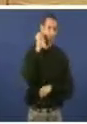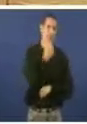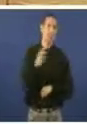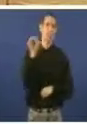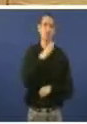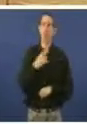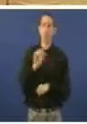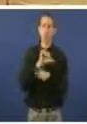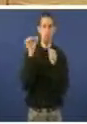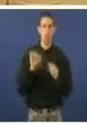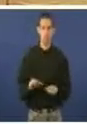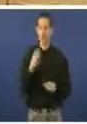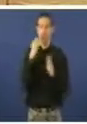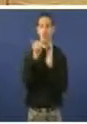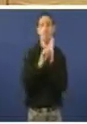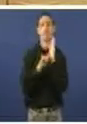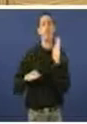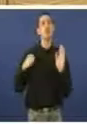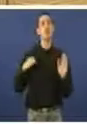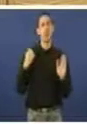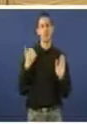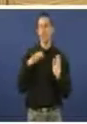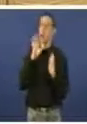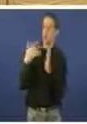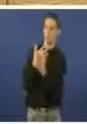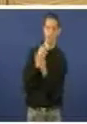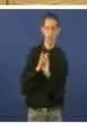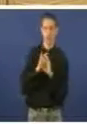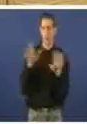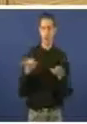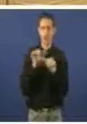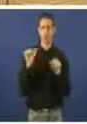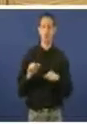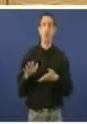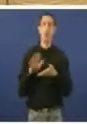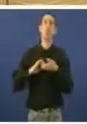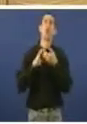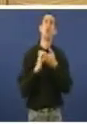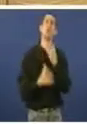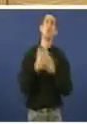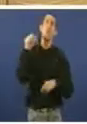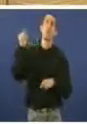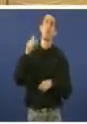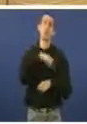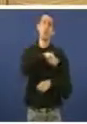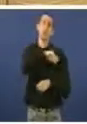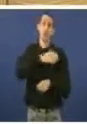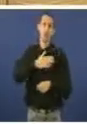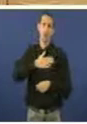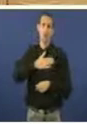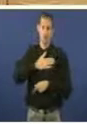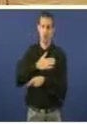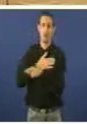programa en materia sanitaria está claro. Acaba de dicirnos claramente calé a Confederación Española de Organizacións Empresariais. Oco